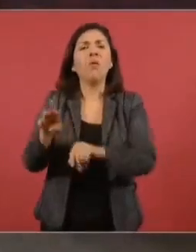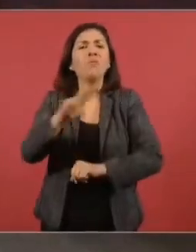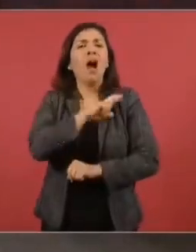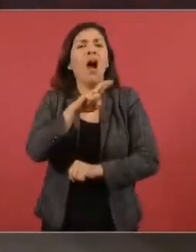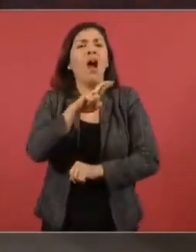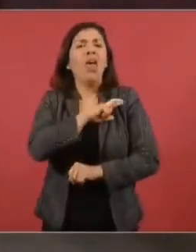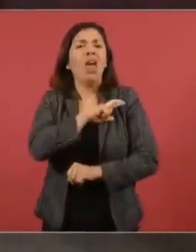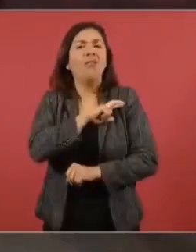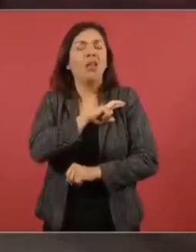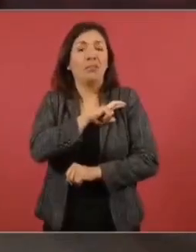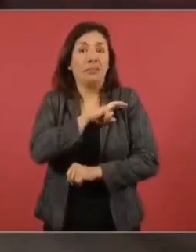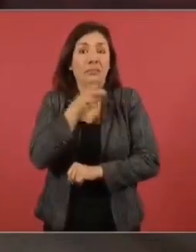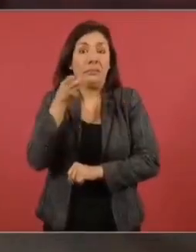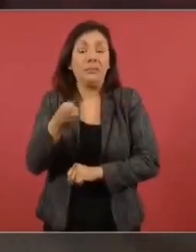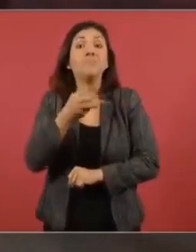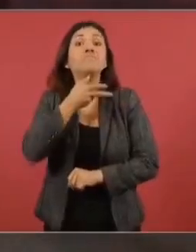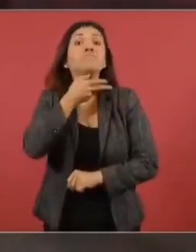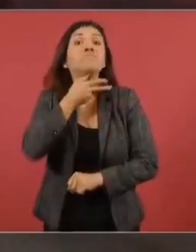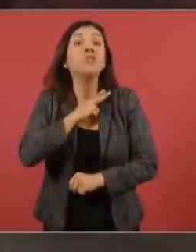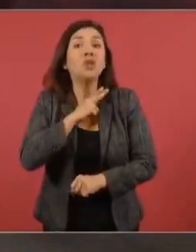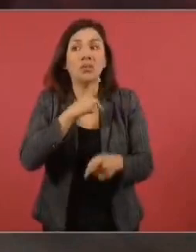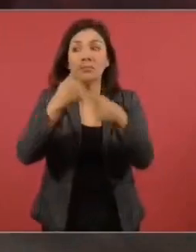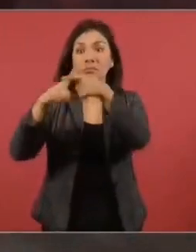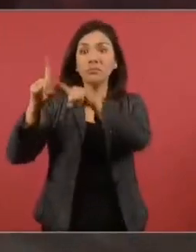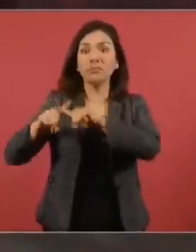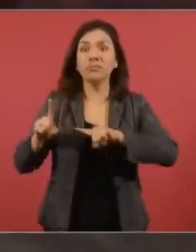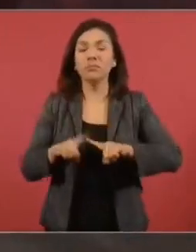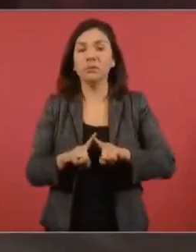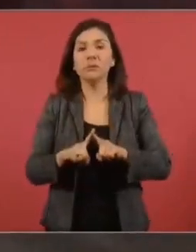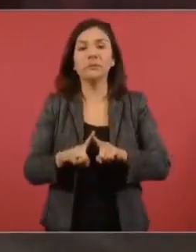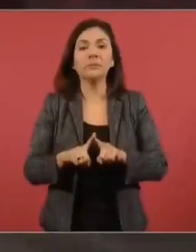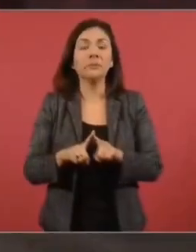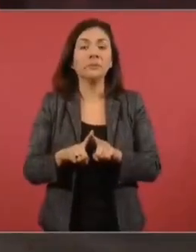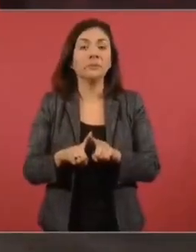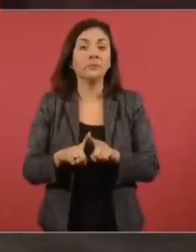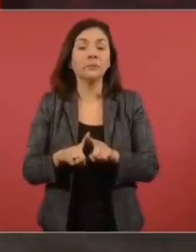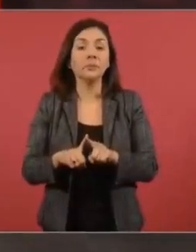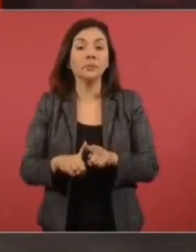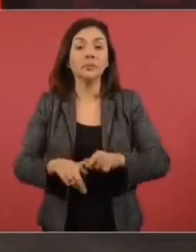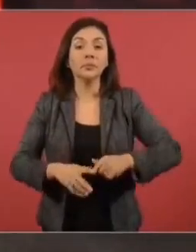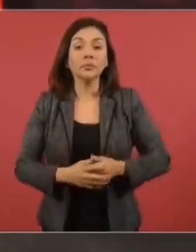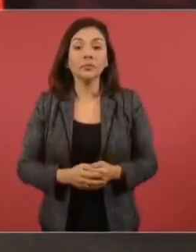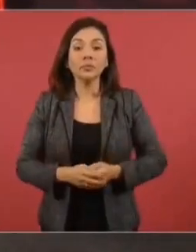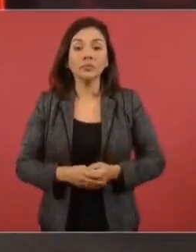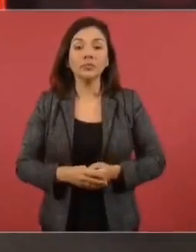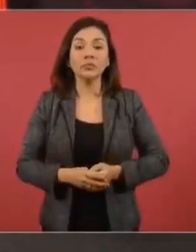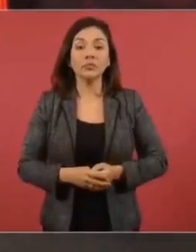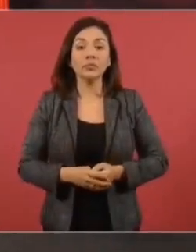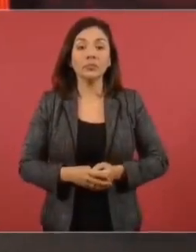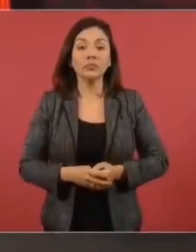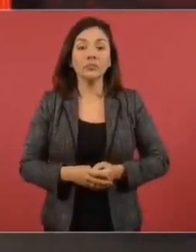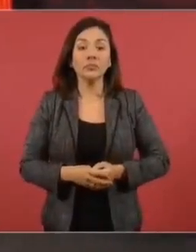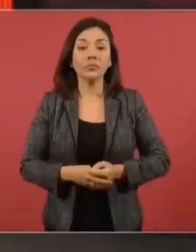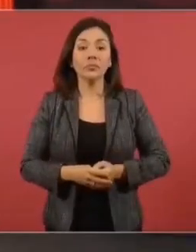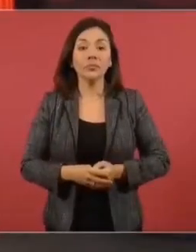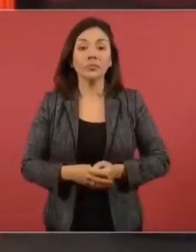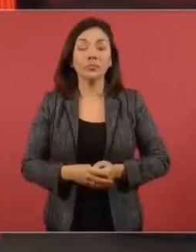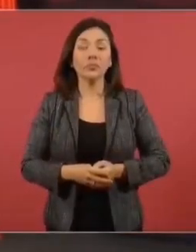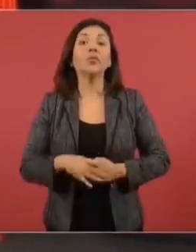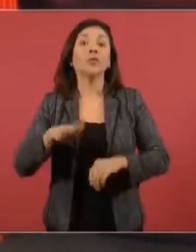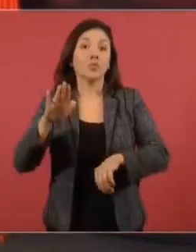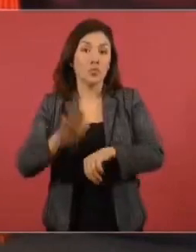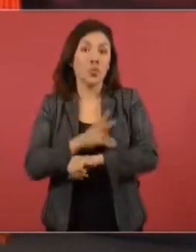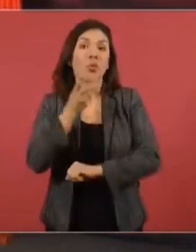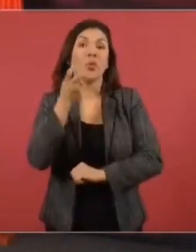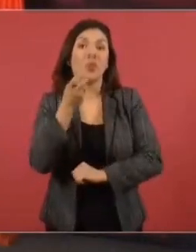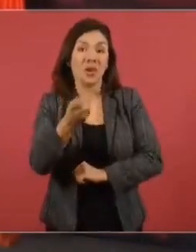lo relacionado con el petróleo, para eso fue la última